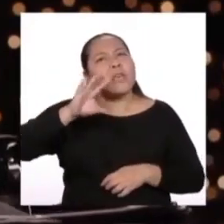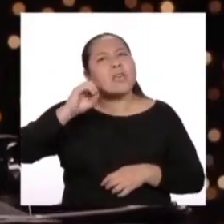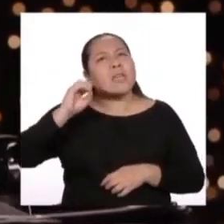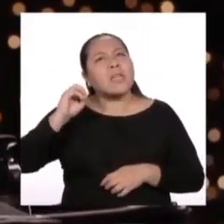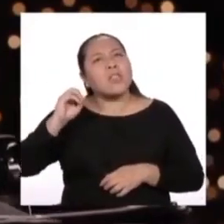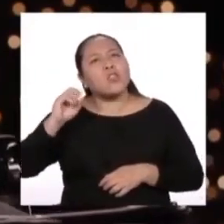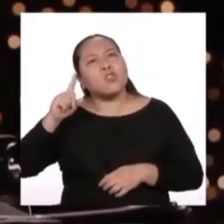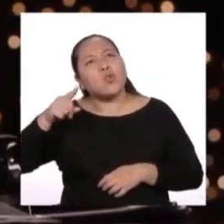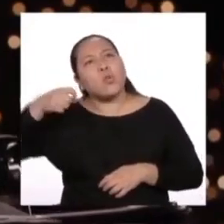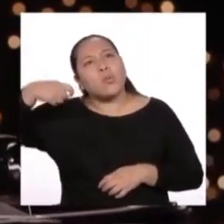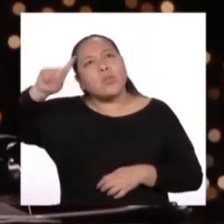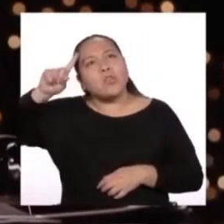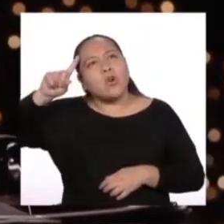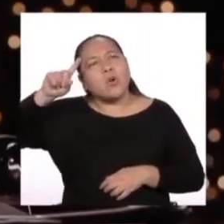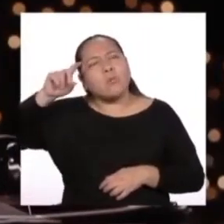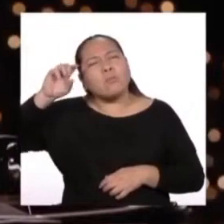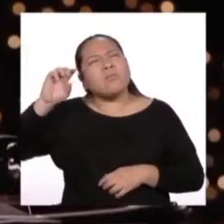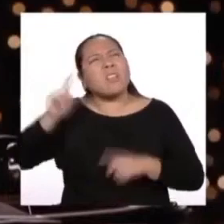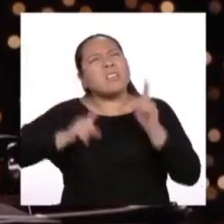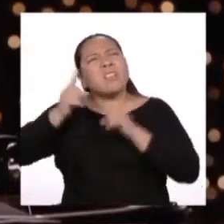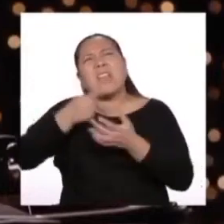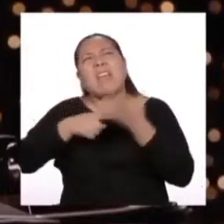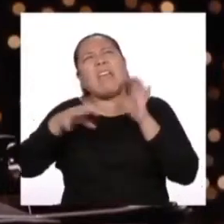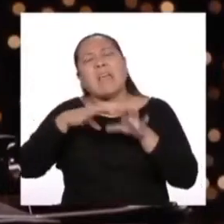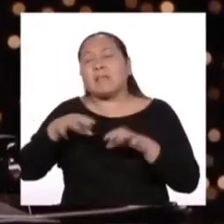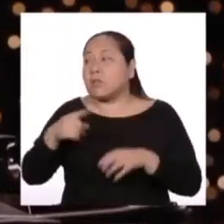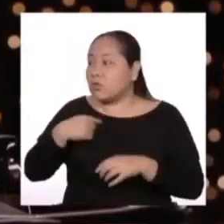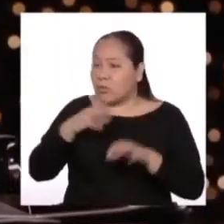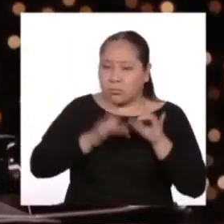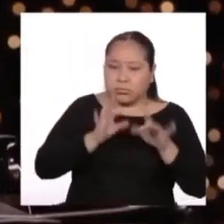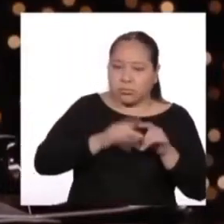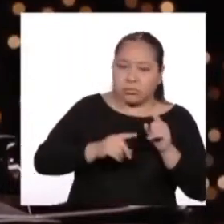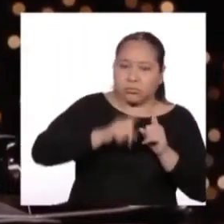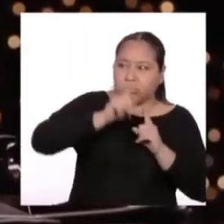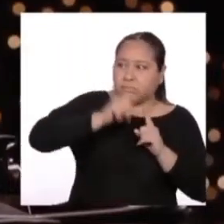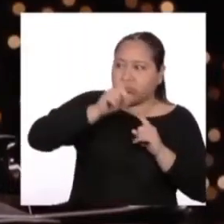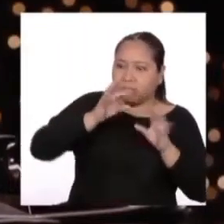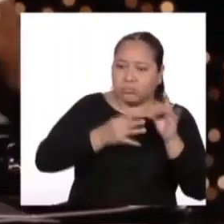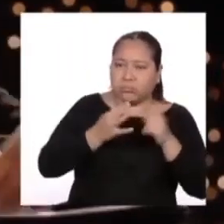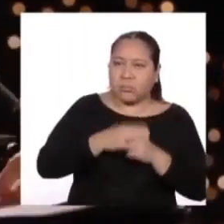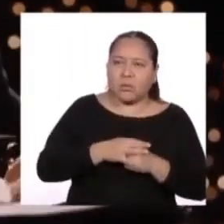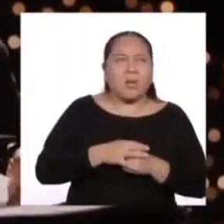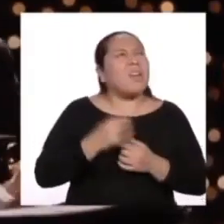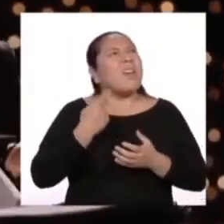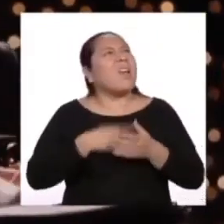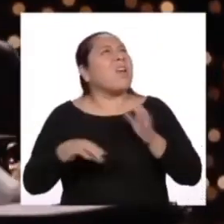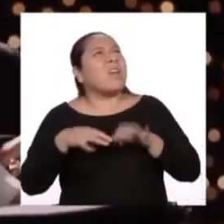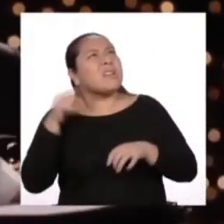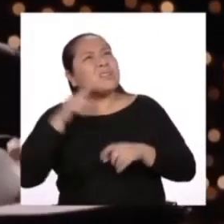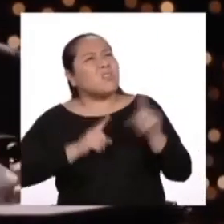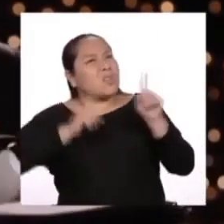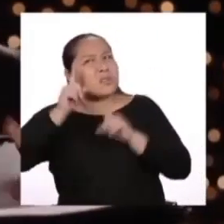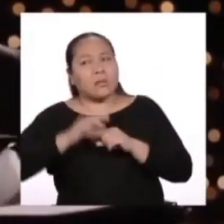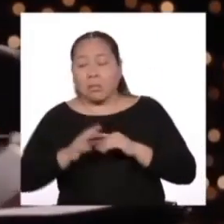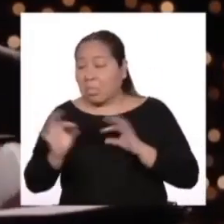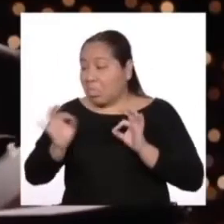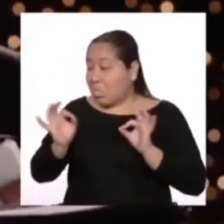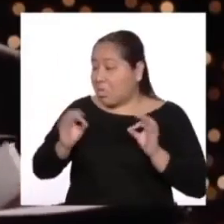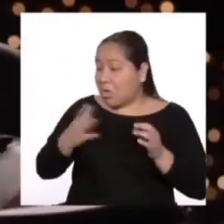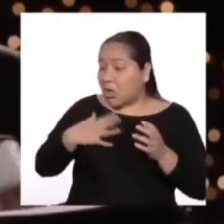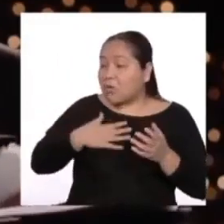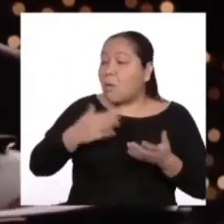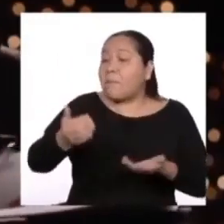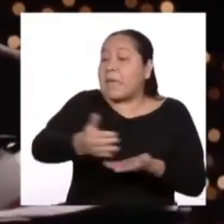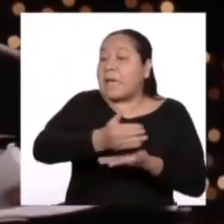Cinientos un millones seiscientos veintidós mil setecientos treinta y uno. Yo soy un hombre serio y exacto. ¿Y qué haces con esas estrellas? Nada. Las